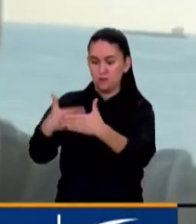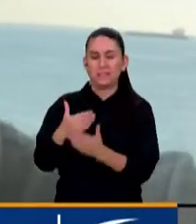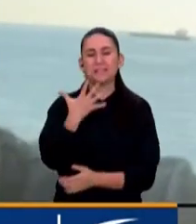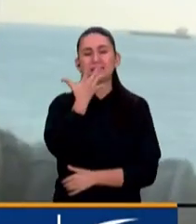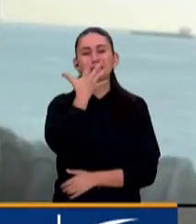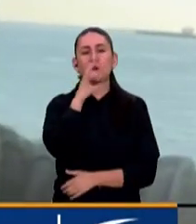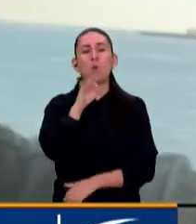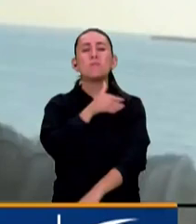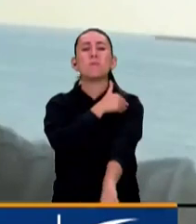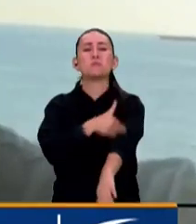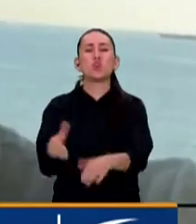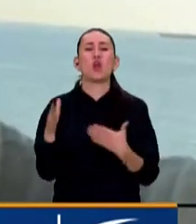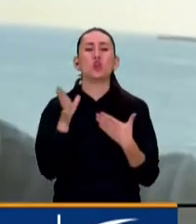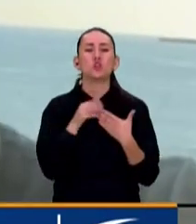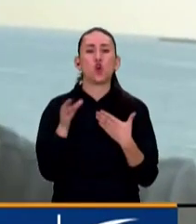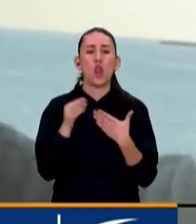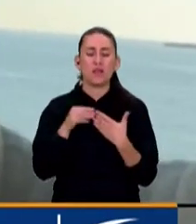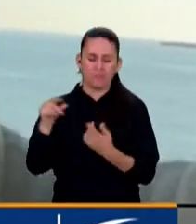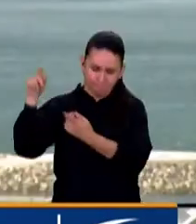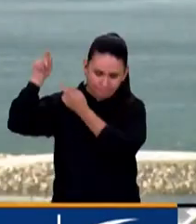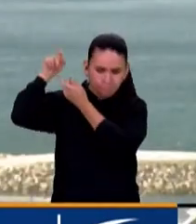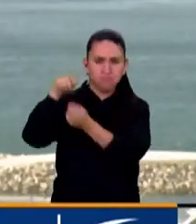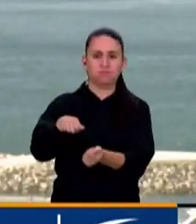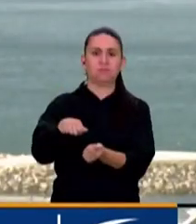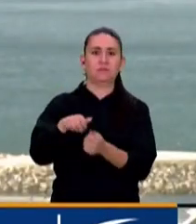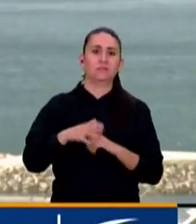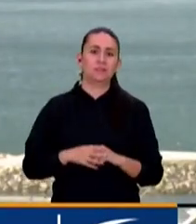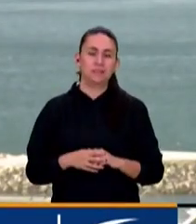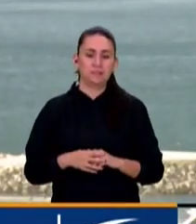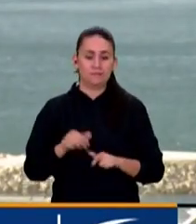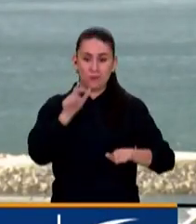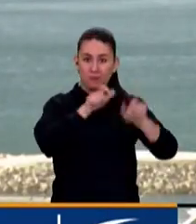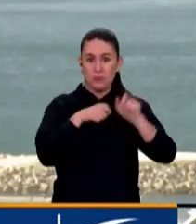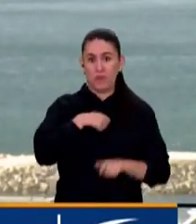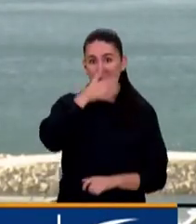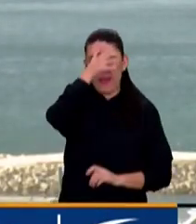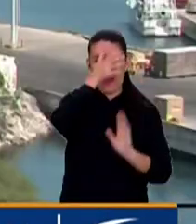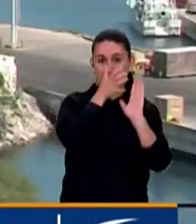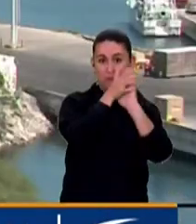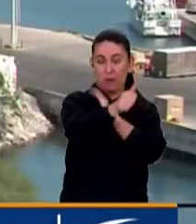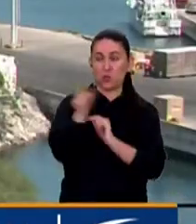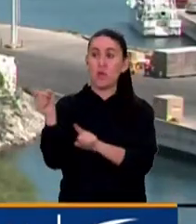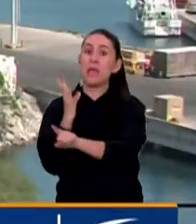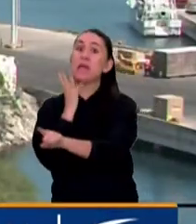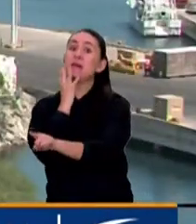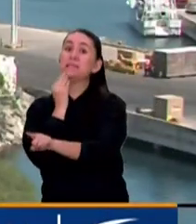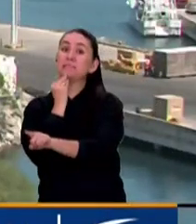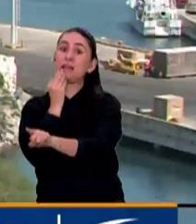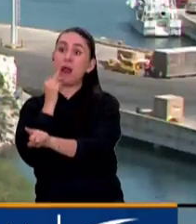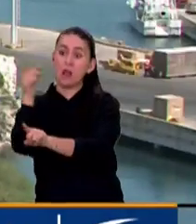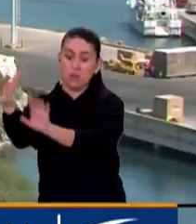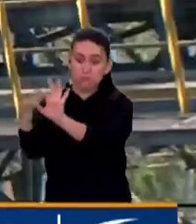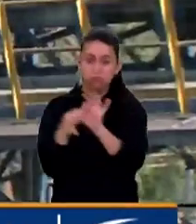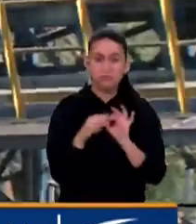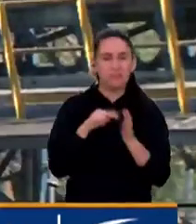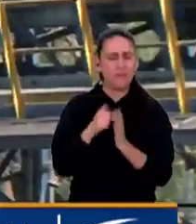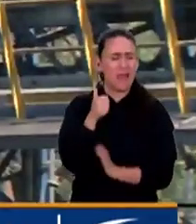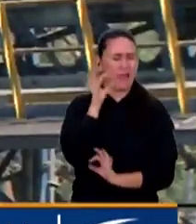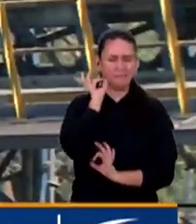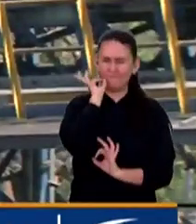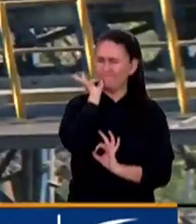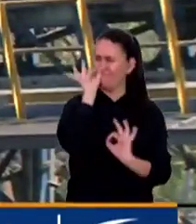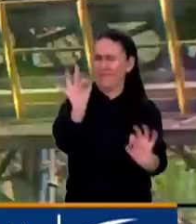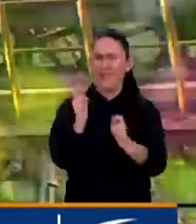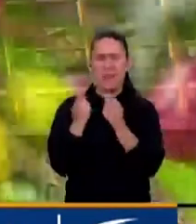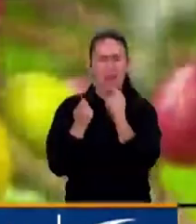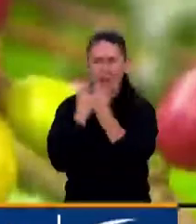millones de dólares de inversión extranjera directa. Para los expertos, Israel es para Colombia un excelente aliado comercial y con